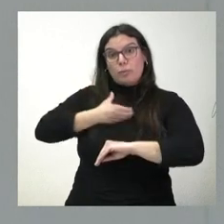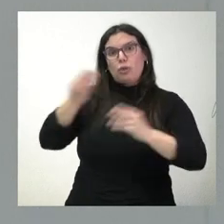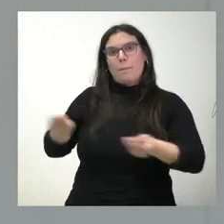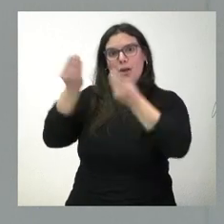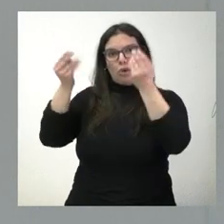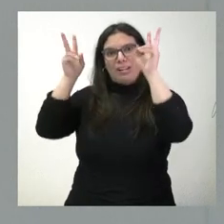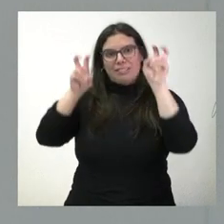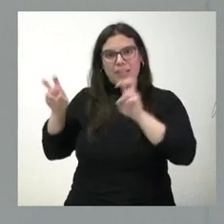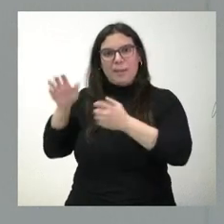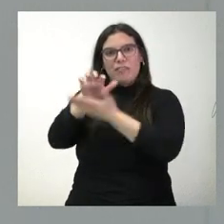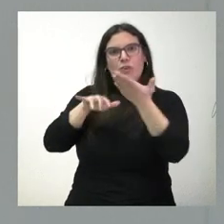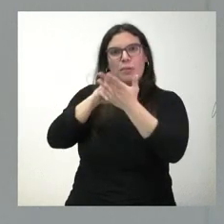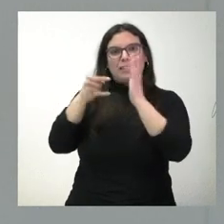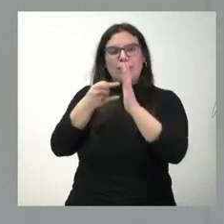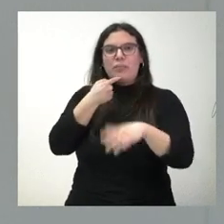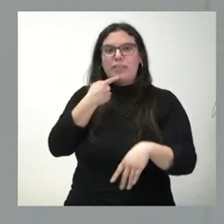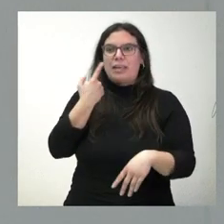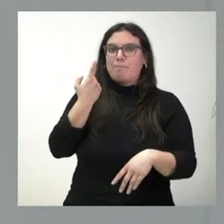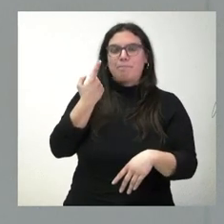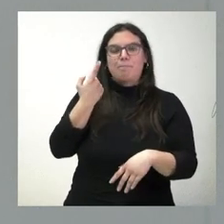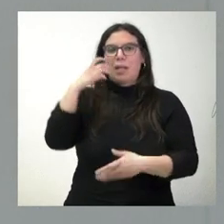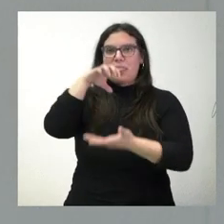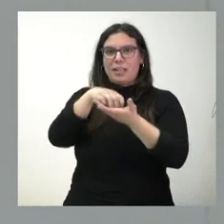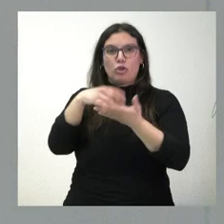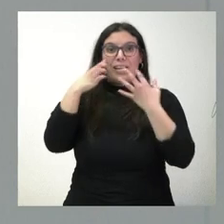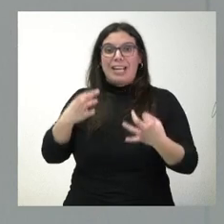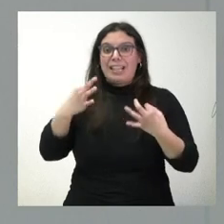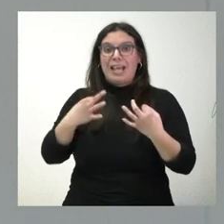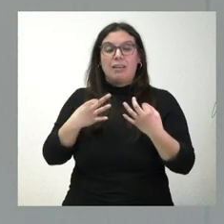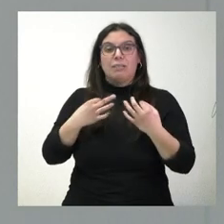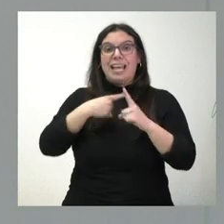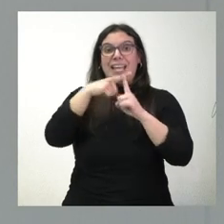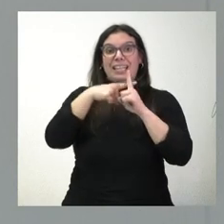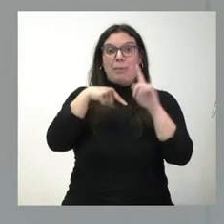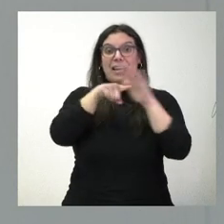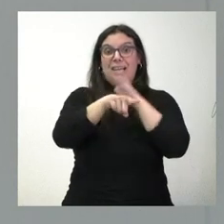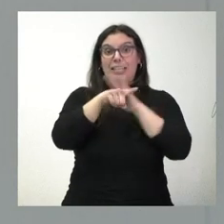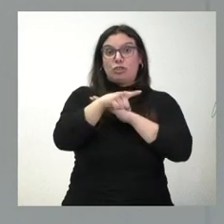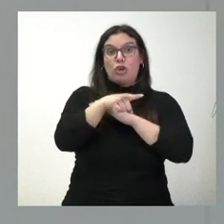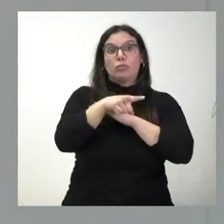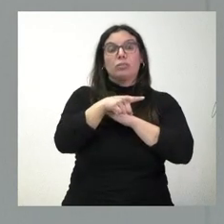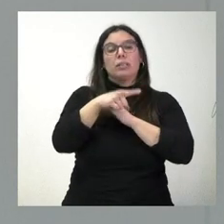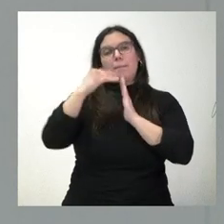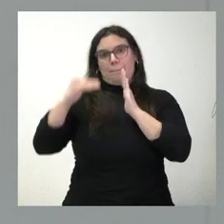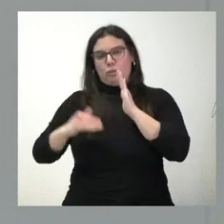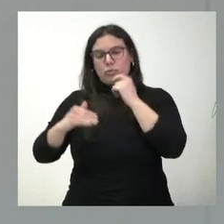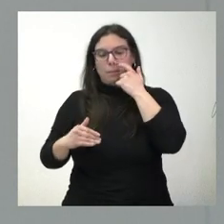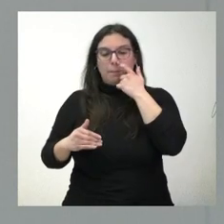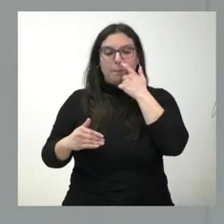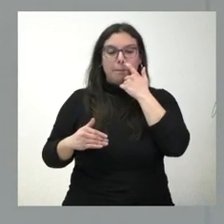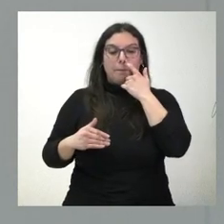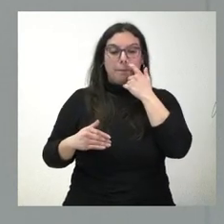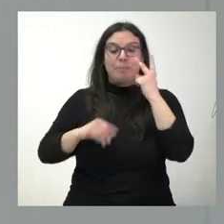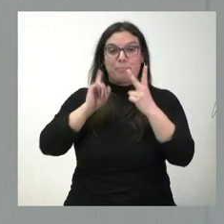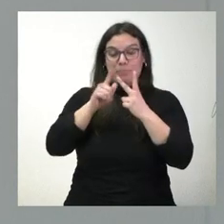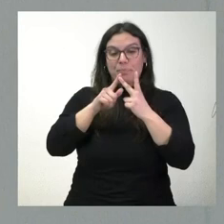aspectos en que los informes técnicos señalan que ese centro está claramente por debajo del nivel medio de gestión de otros ayuntamientos. En segundo lugar,